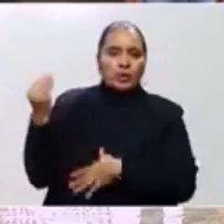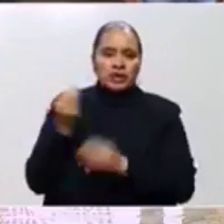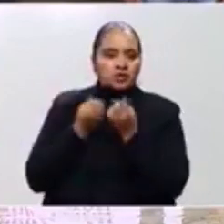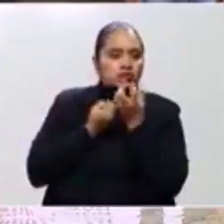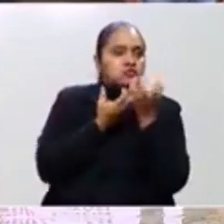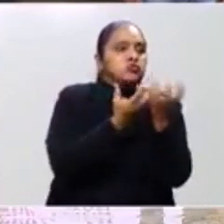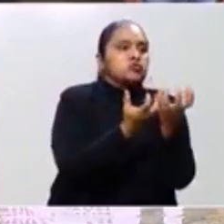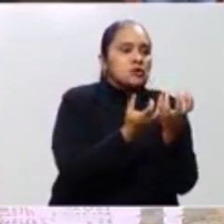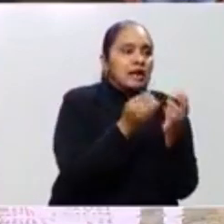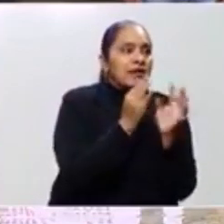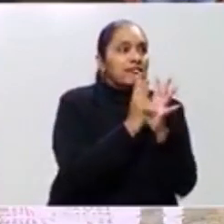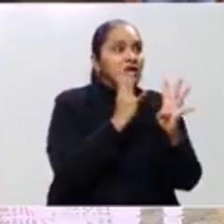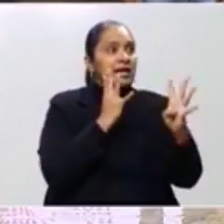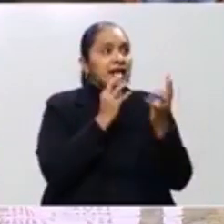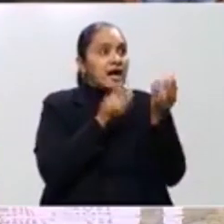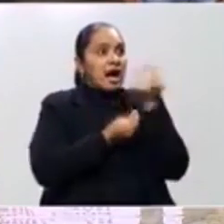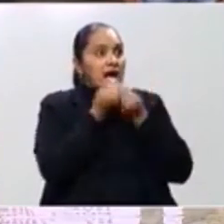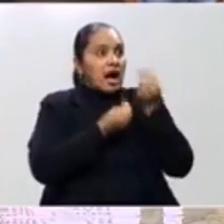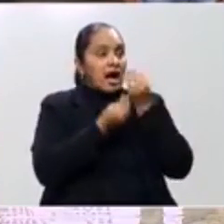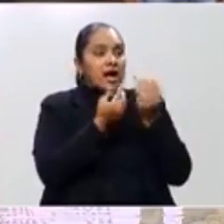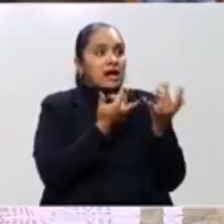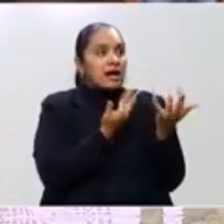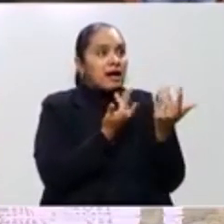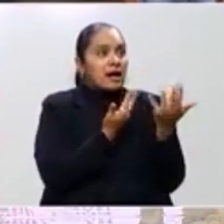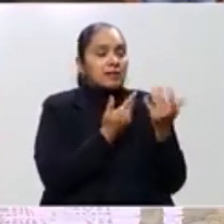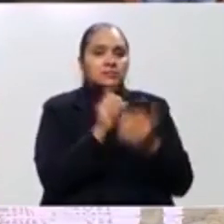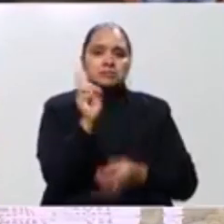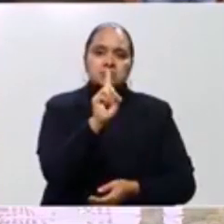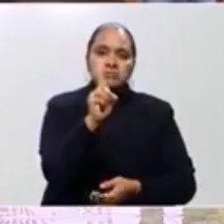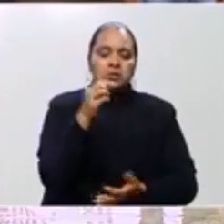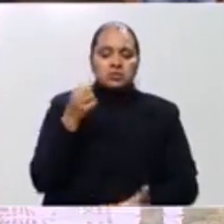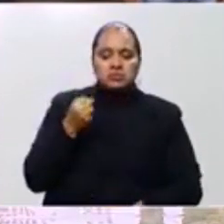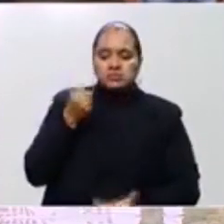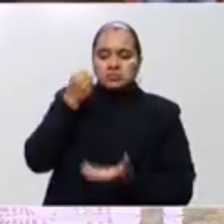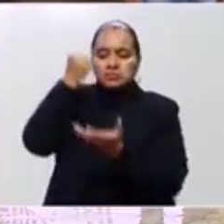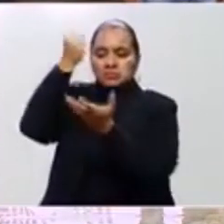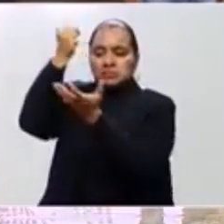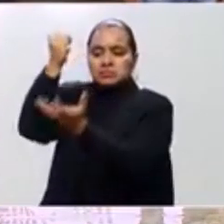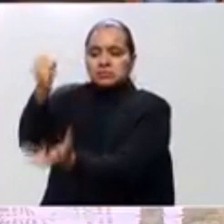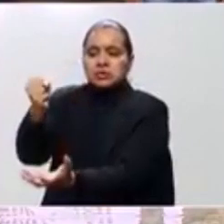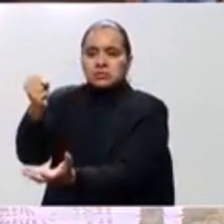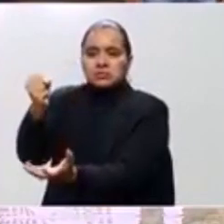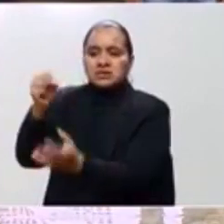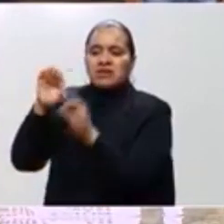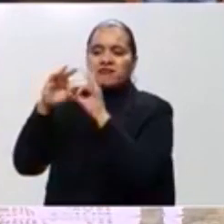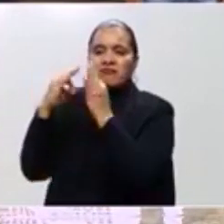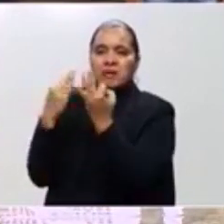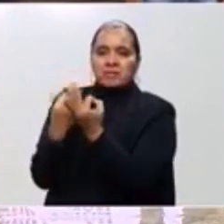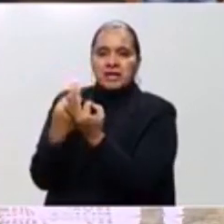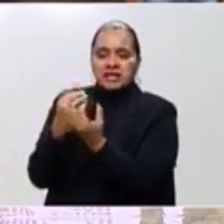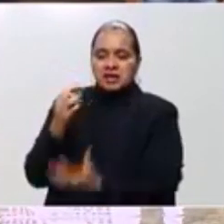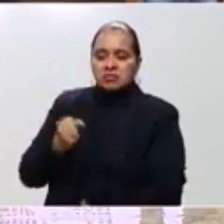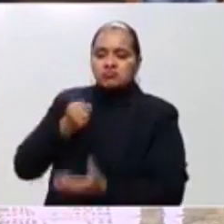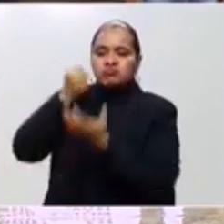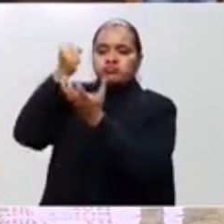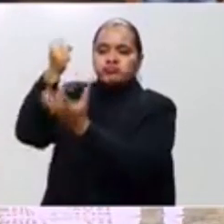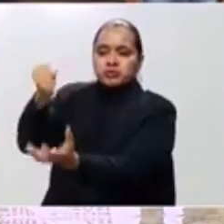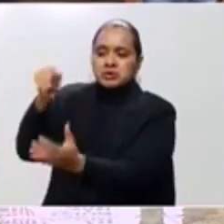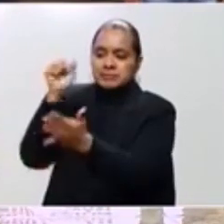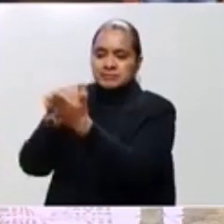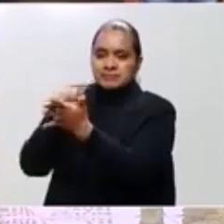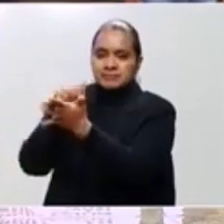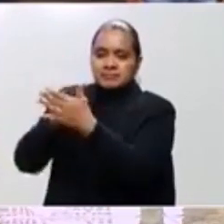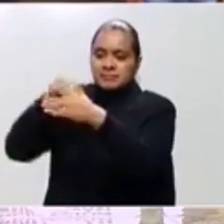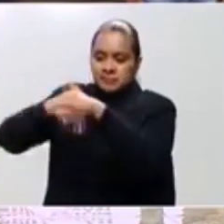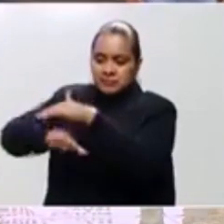en casa. Los alimentos se entregarán en las manos de las personas, en sus casas, de manera que